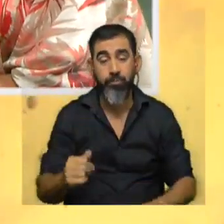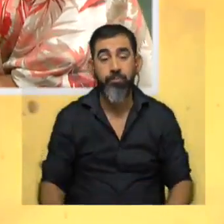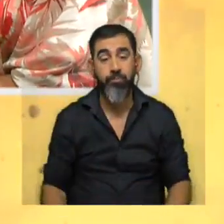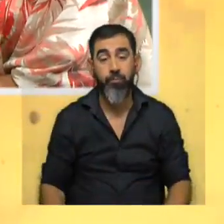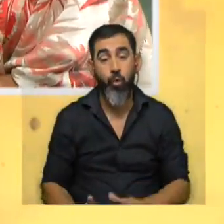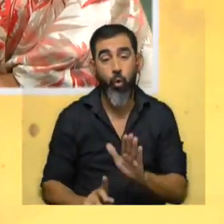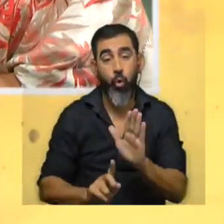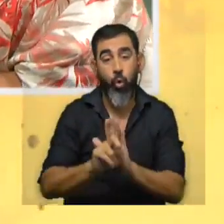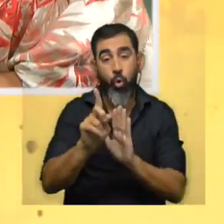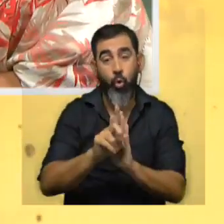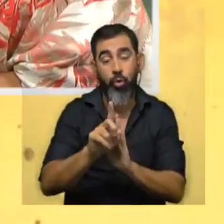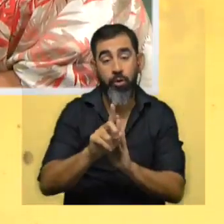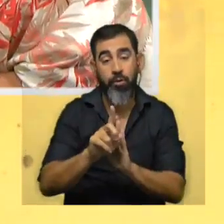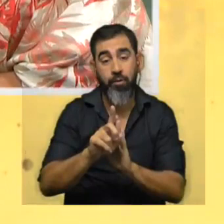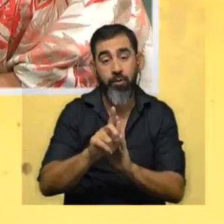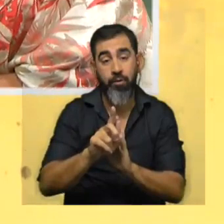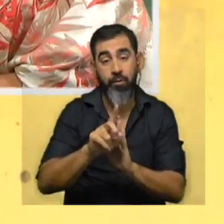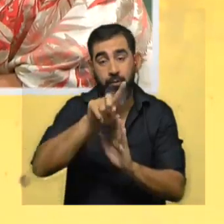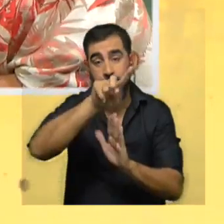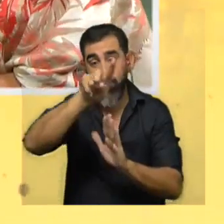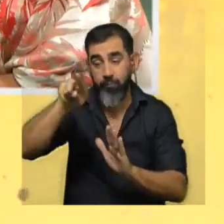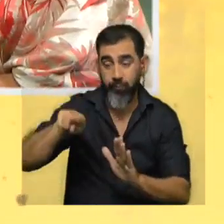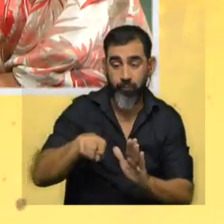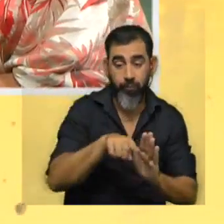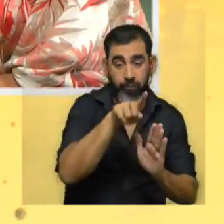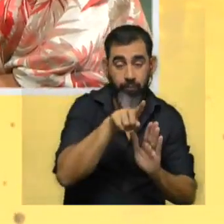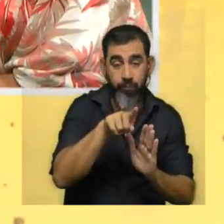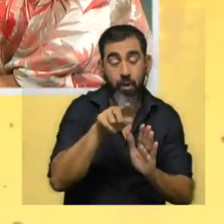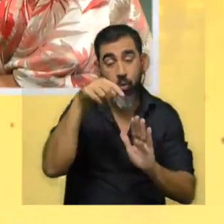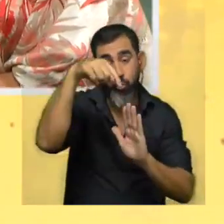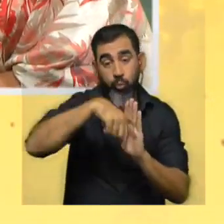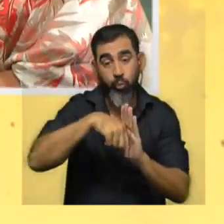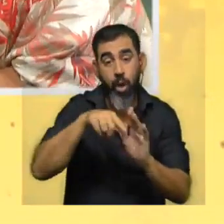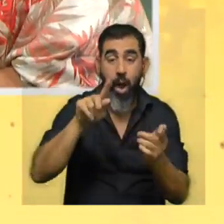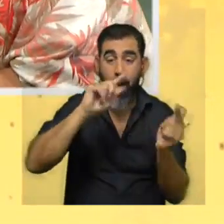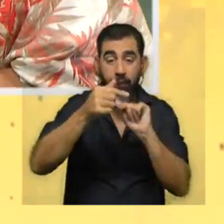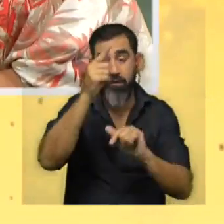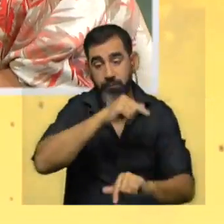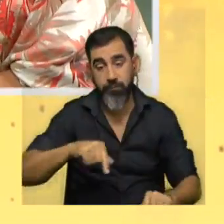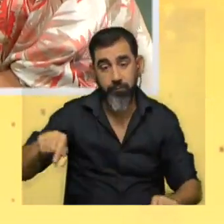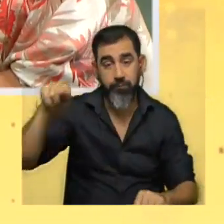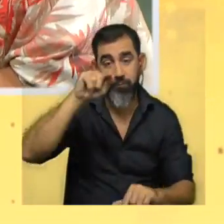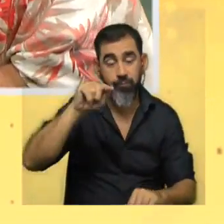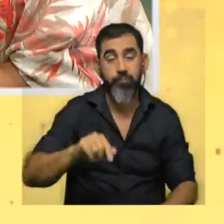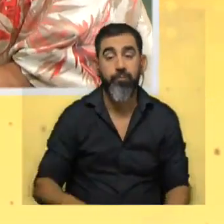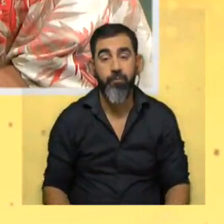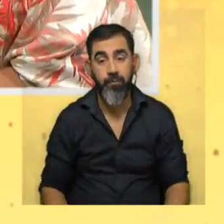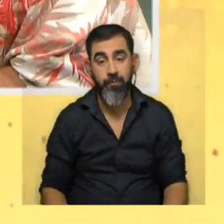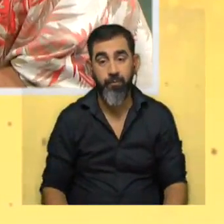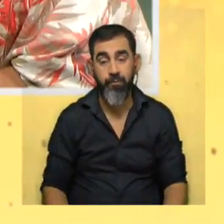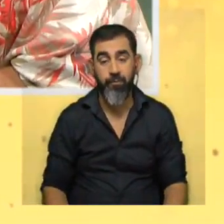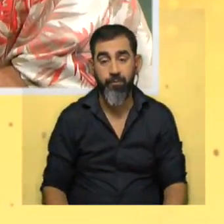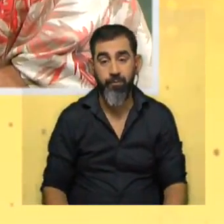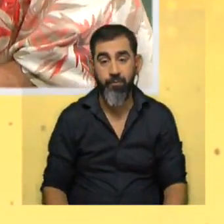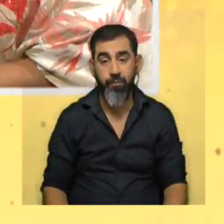hemisferio norte hace que giren para la izquierda mientras que en el hemisferio sur giren para la derecha qué quiere decir